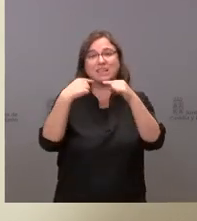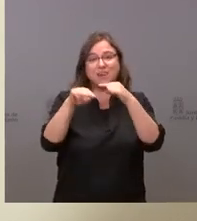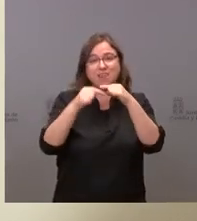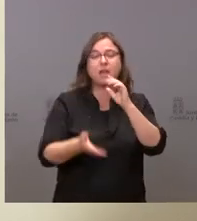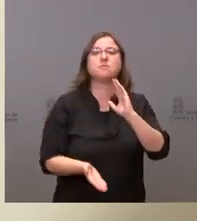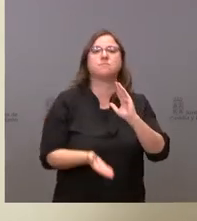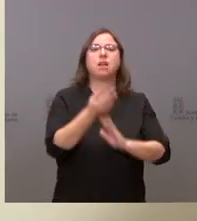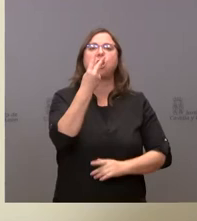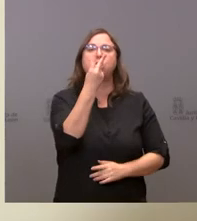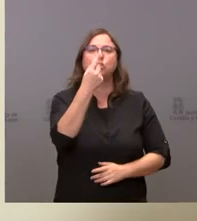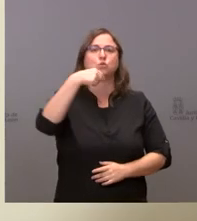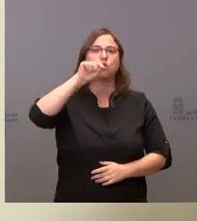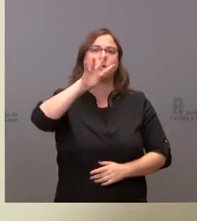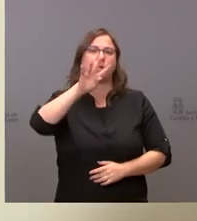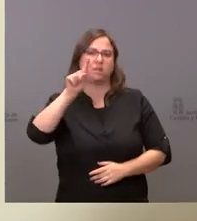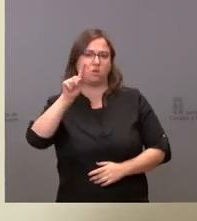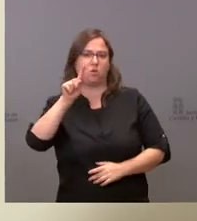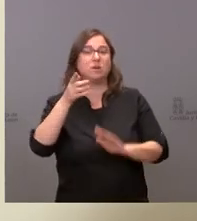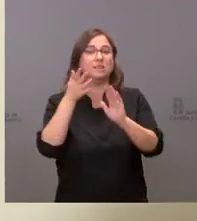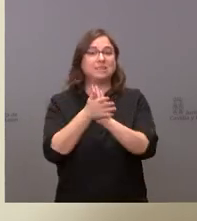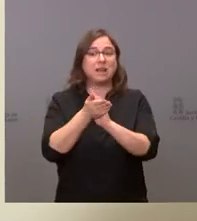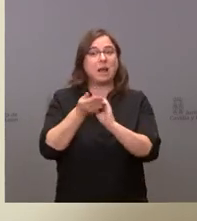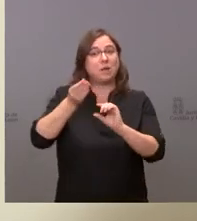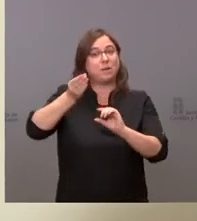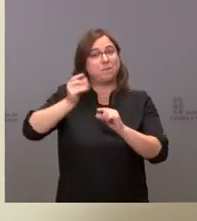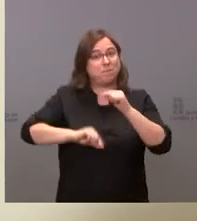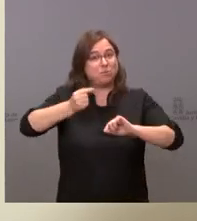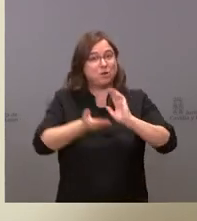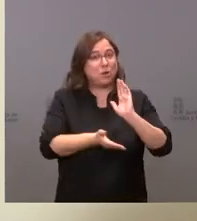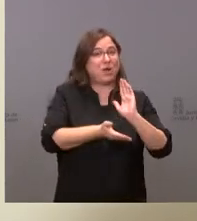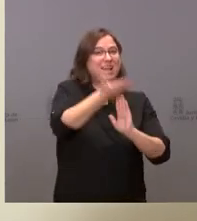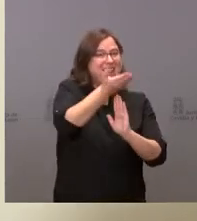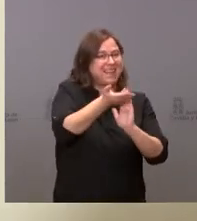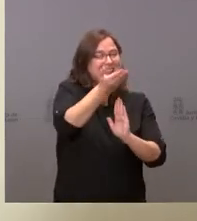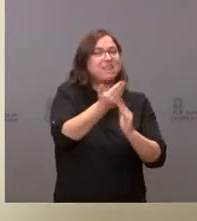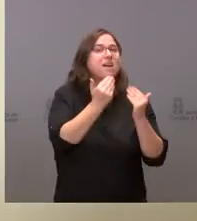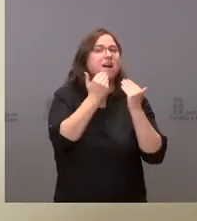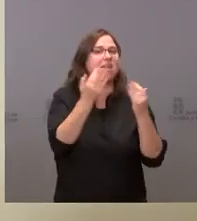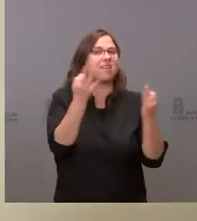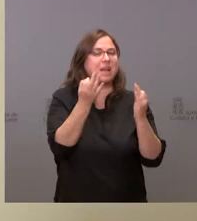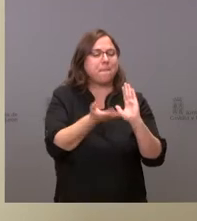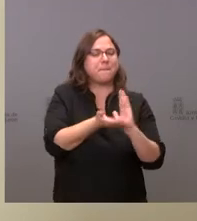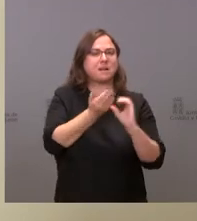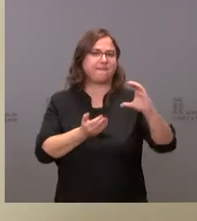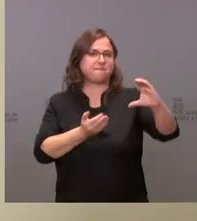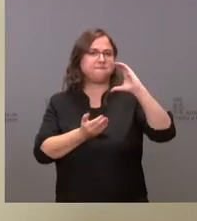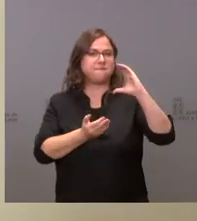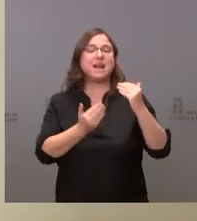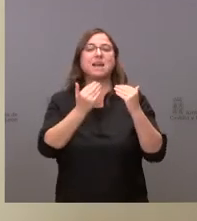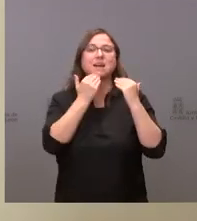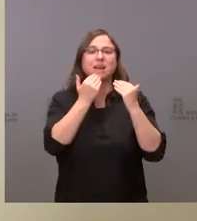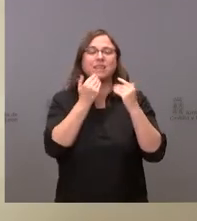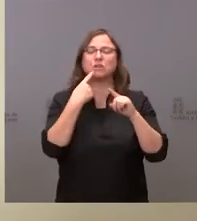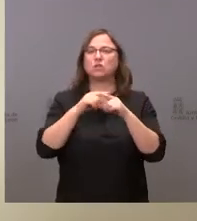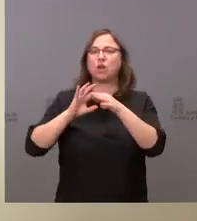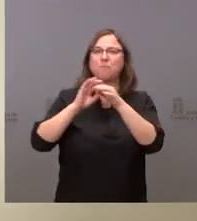,41, es decir, menos de lo que crece el presupuesto, porque el presupuesto crece sobre todo gracias a las operaciones de capital,